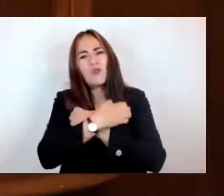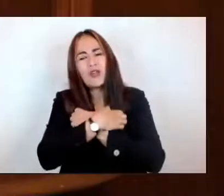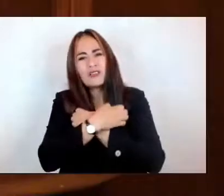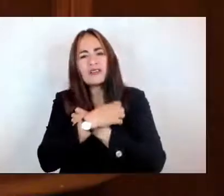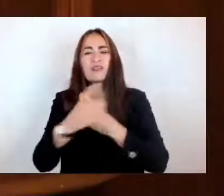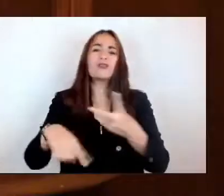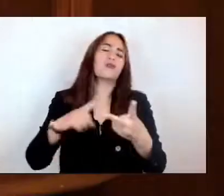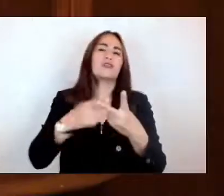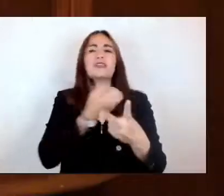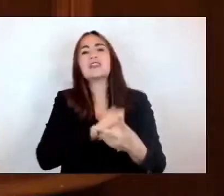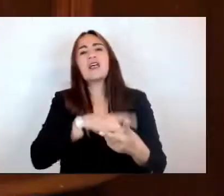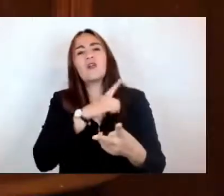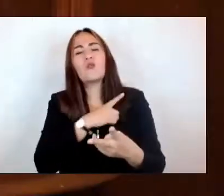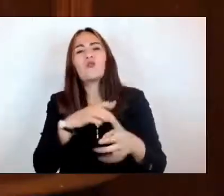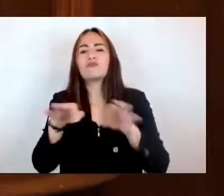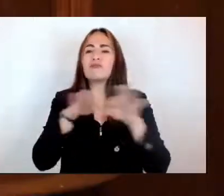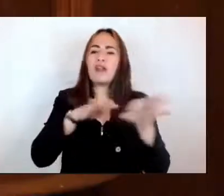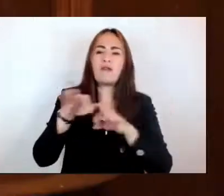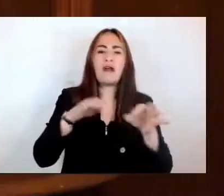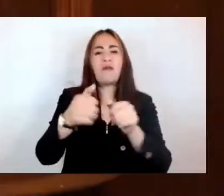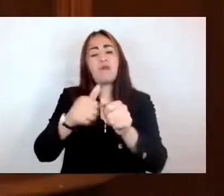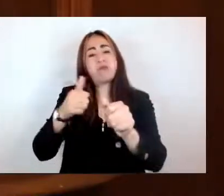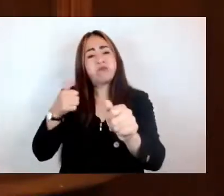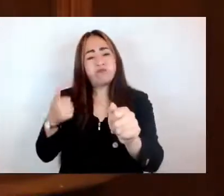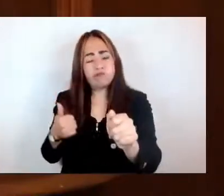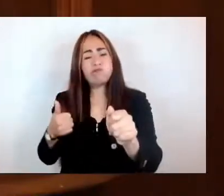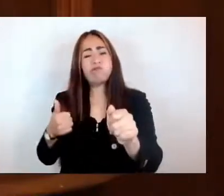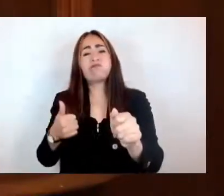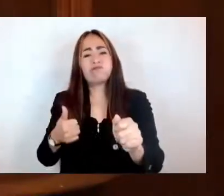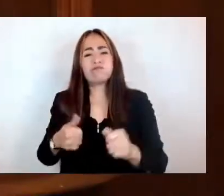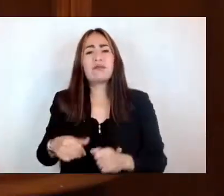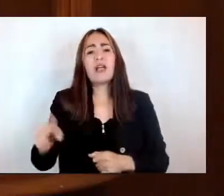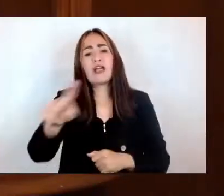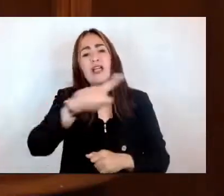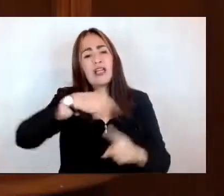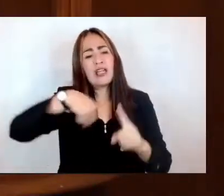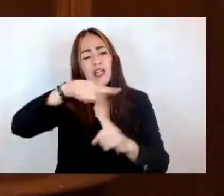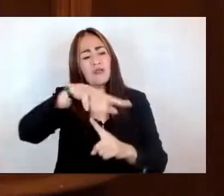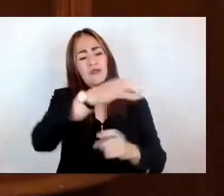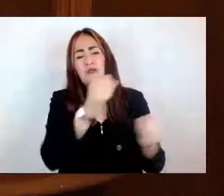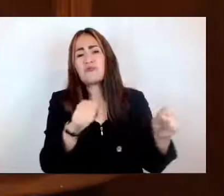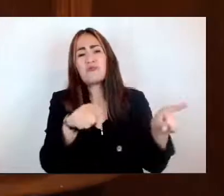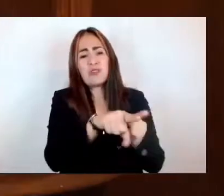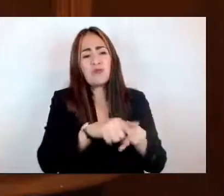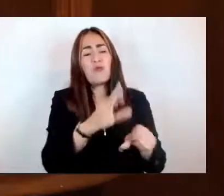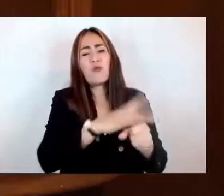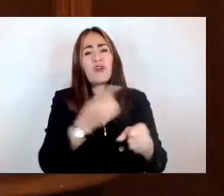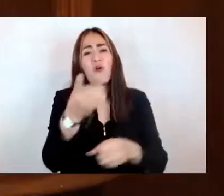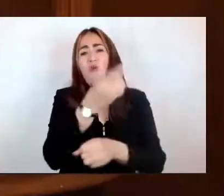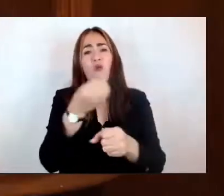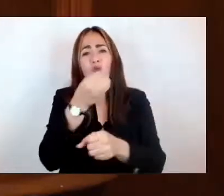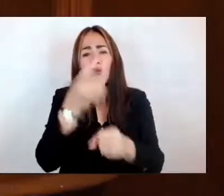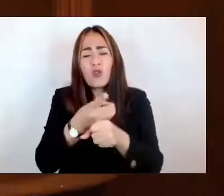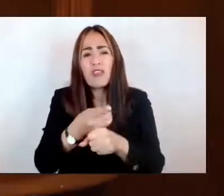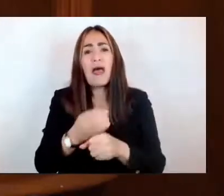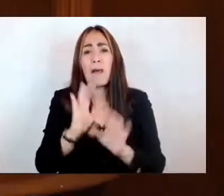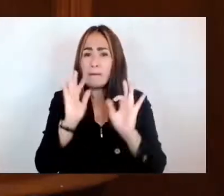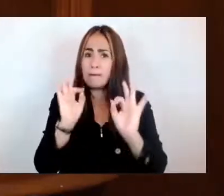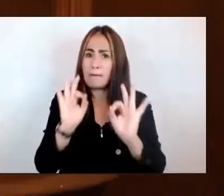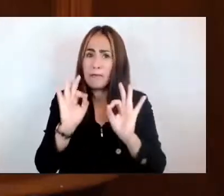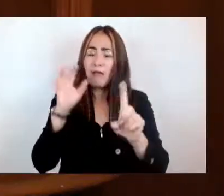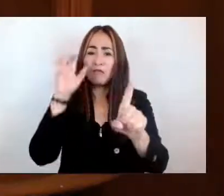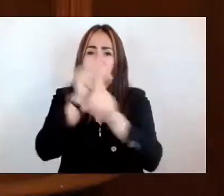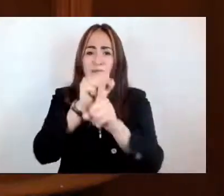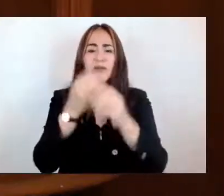empleo, lo que comparten en cierta forma con los demás dadas las mermadas oportunidades para emplearse